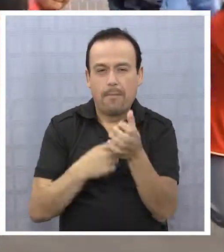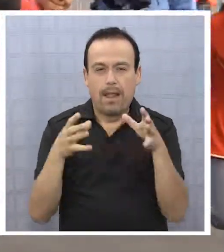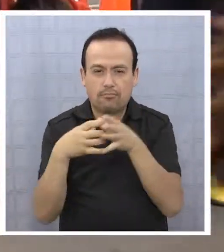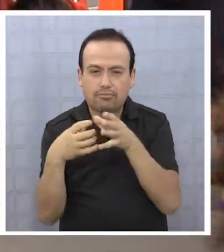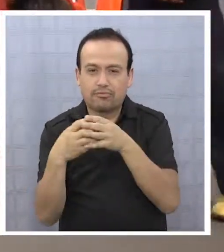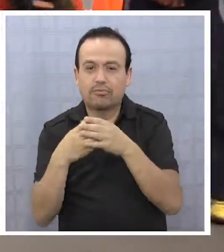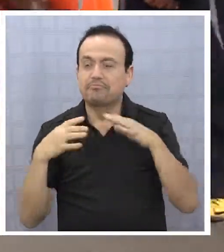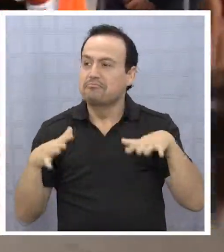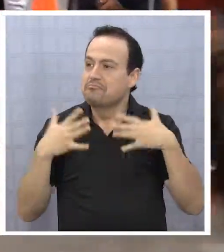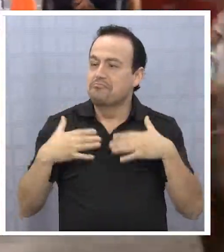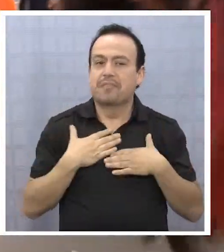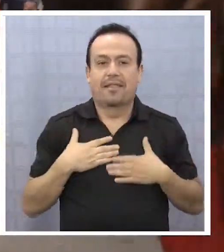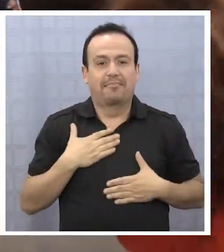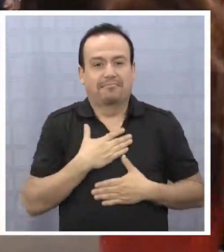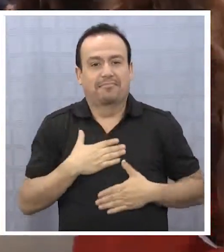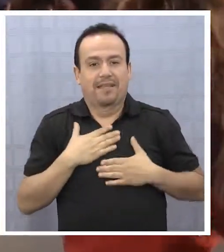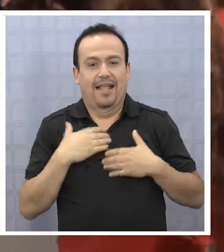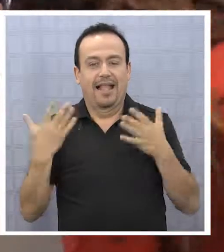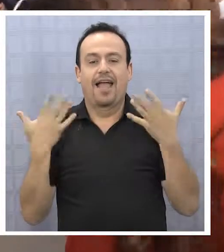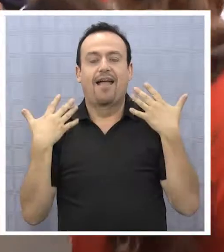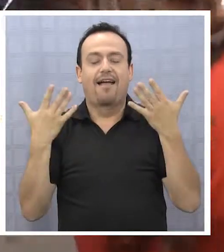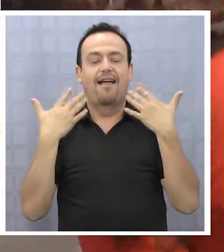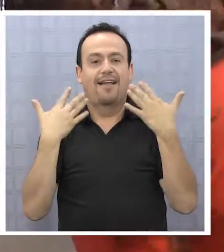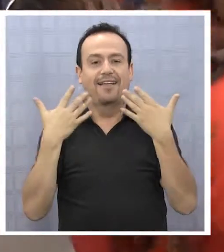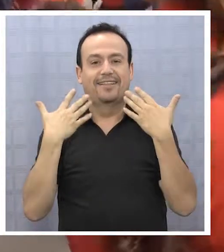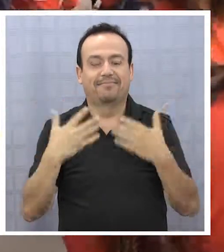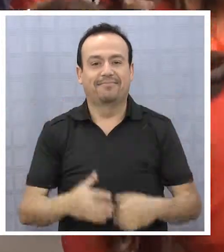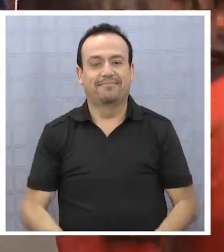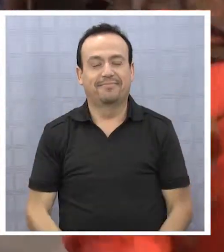entretenida actividad física al aire libre.